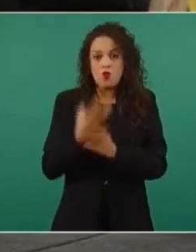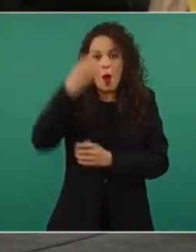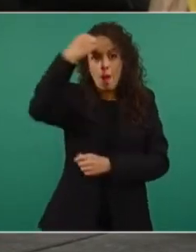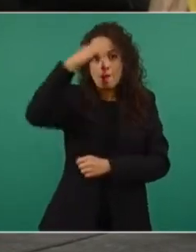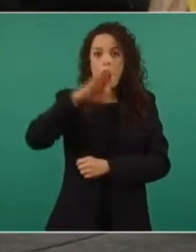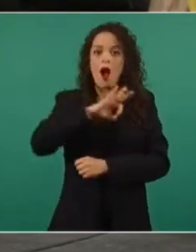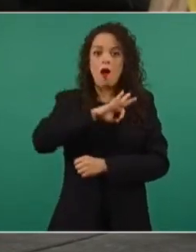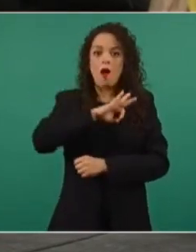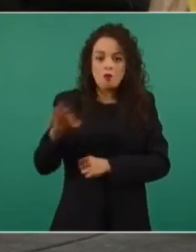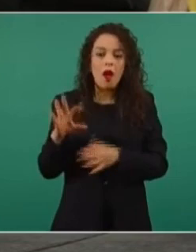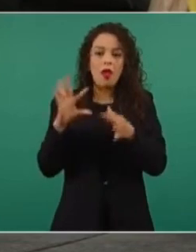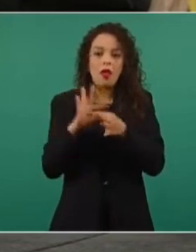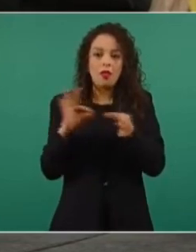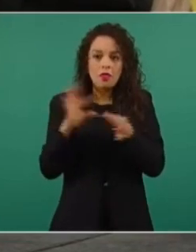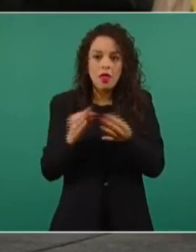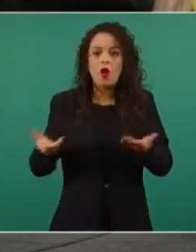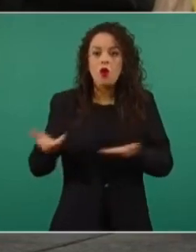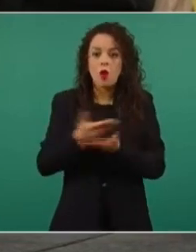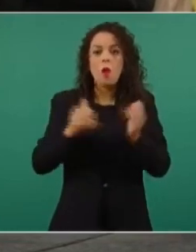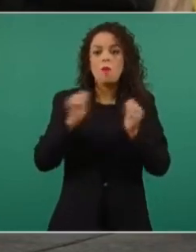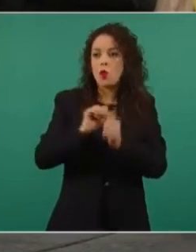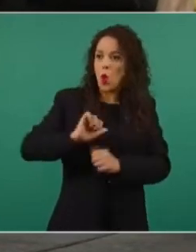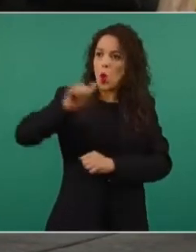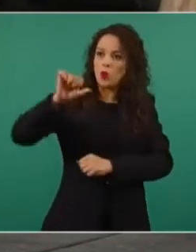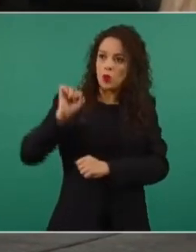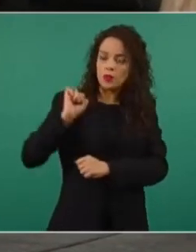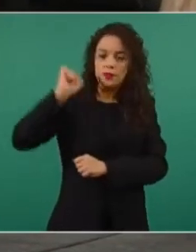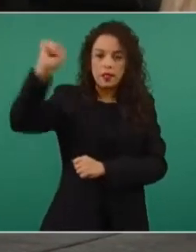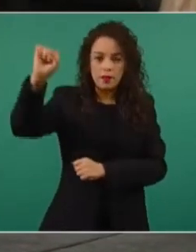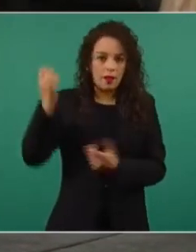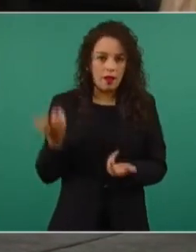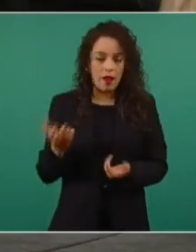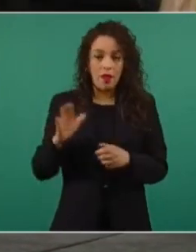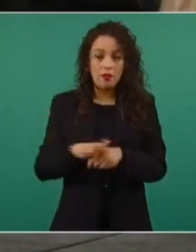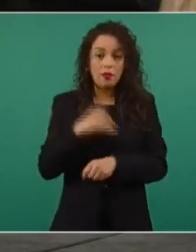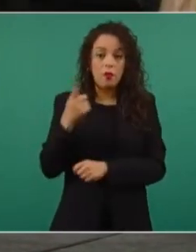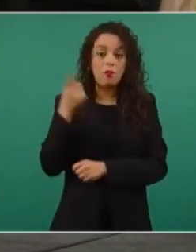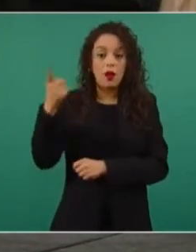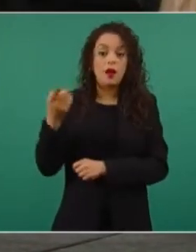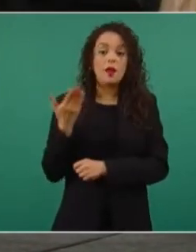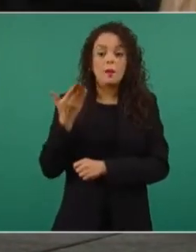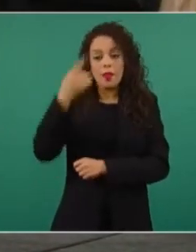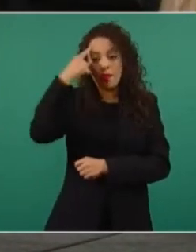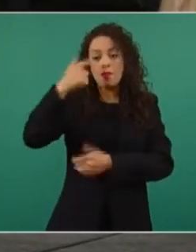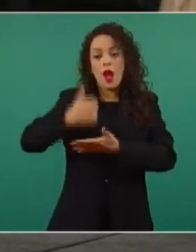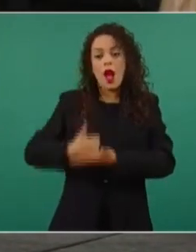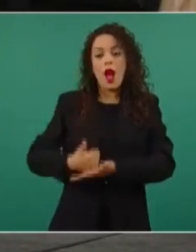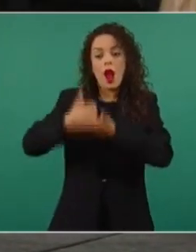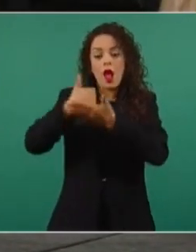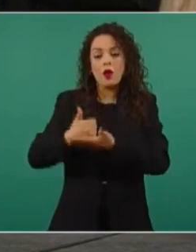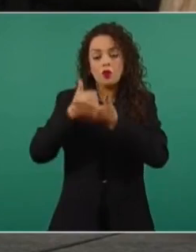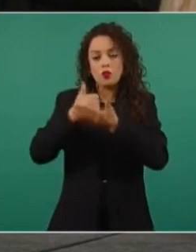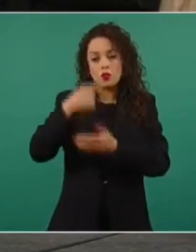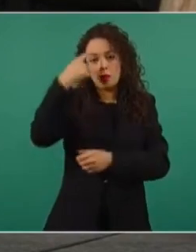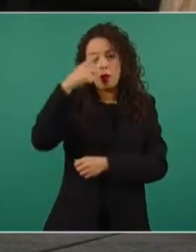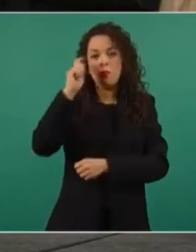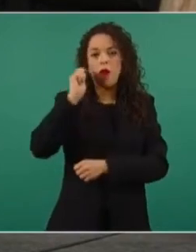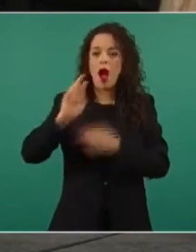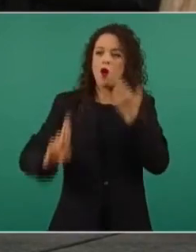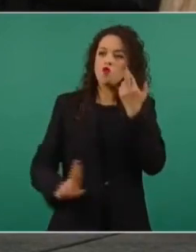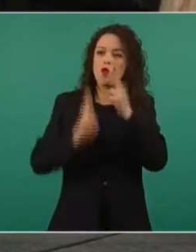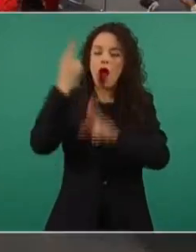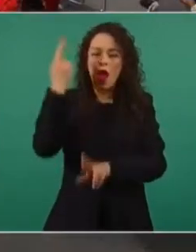sindicatos. Y también, bueno, pues que piden que les apoyen en resolver su huelga y sus